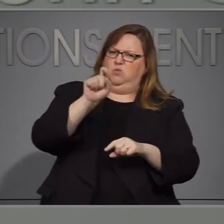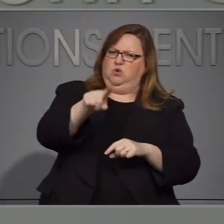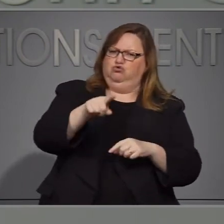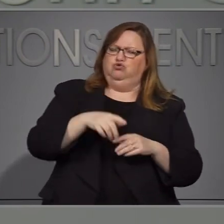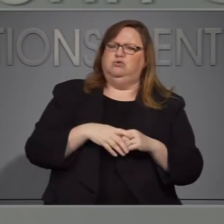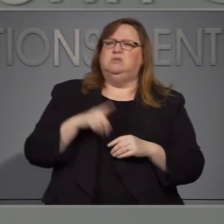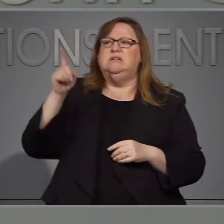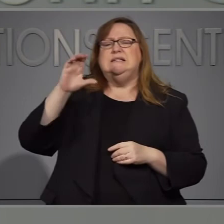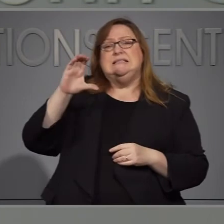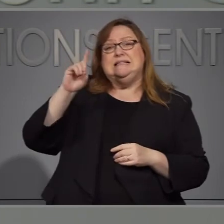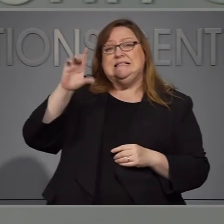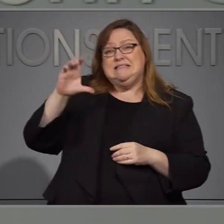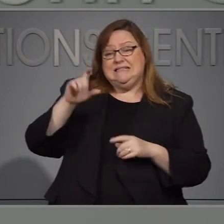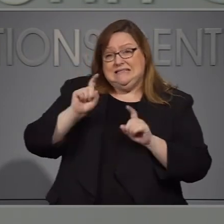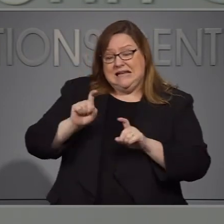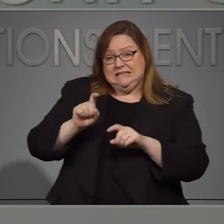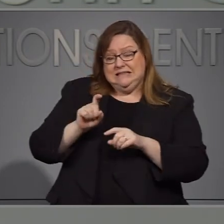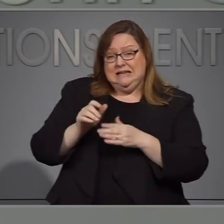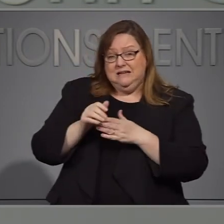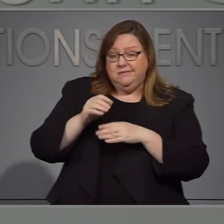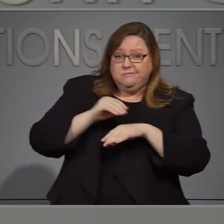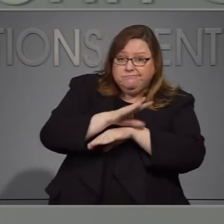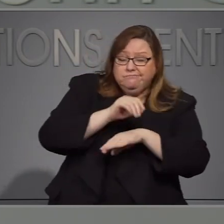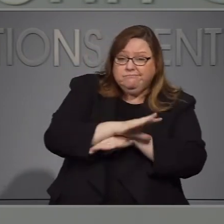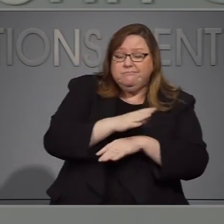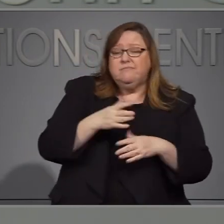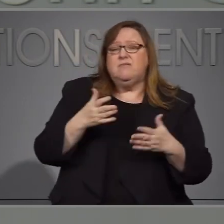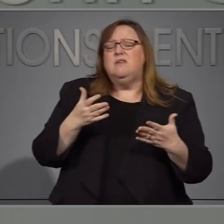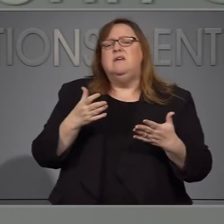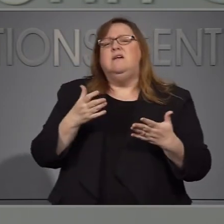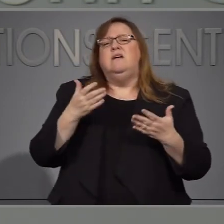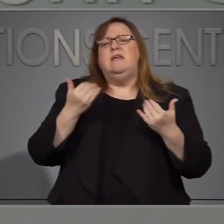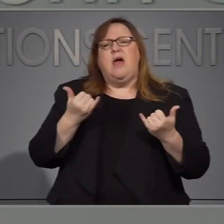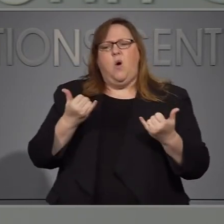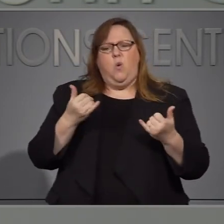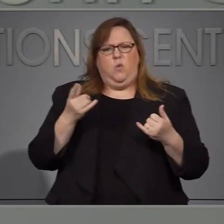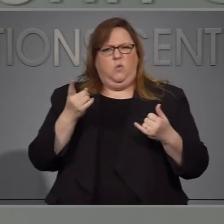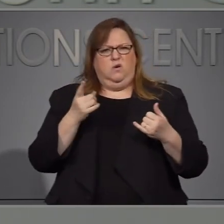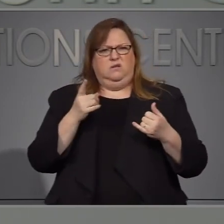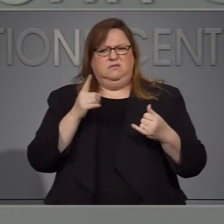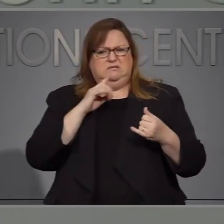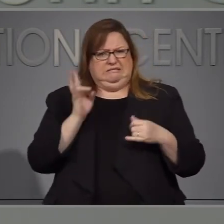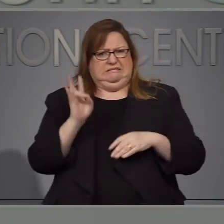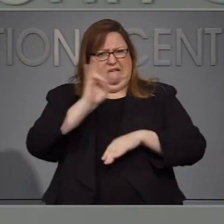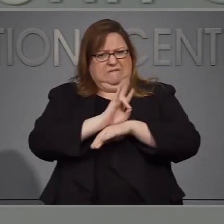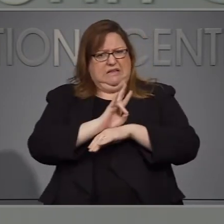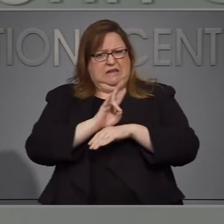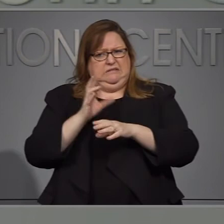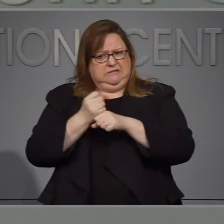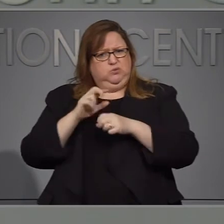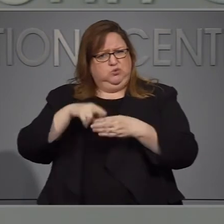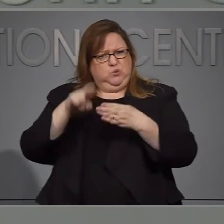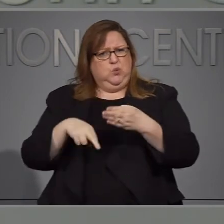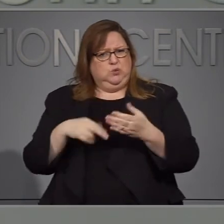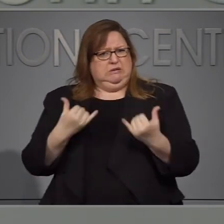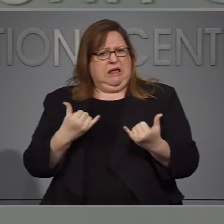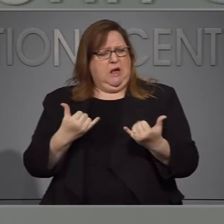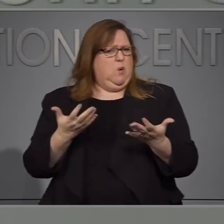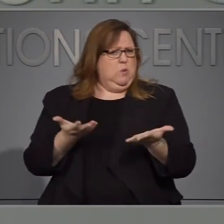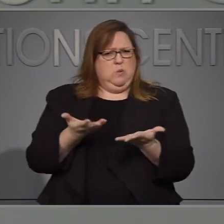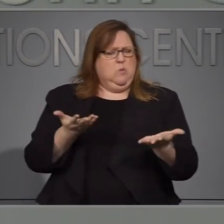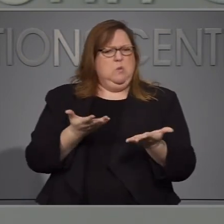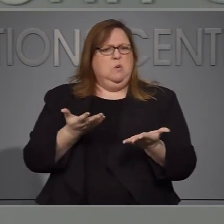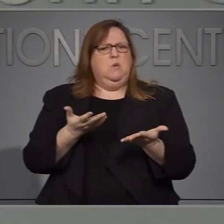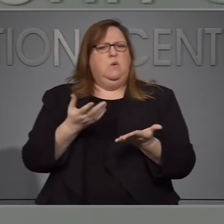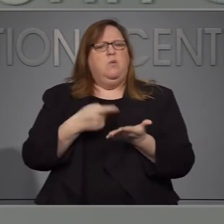y lineamientos que hay y también con el tiempo que se tardan en regresar los resultados que son de siete a